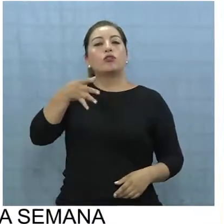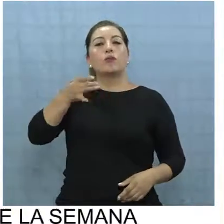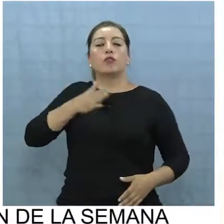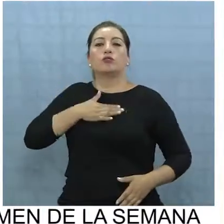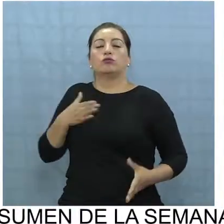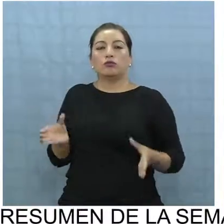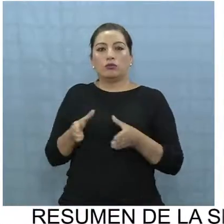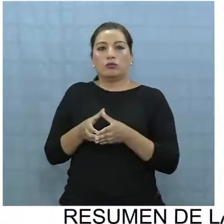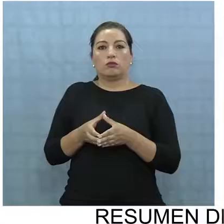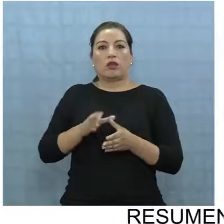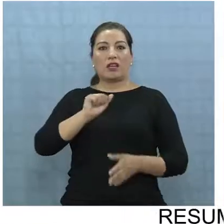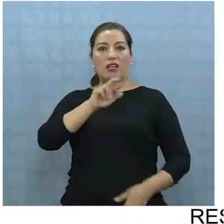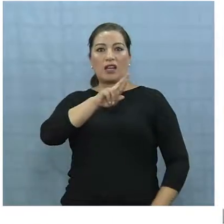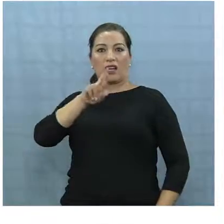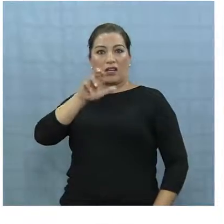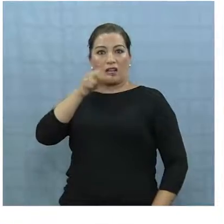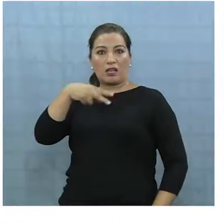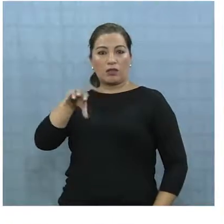nuestra es Carreño,